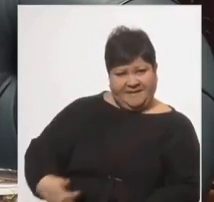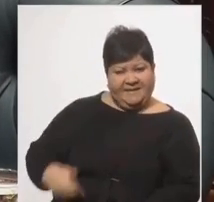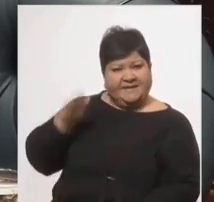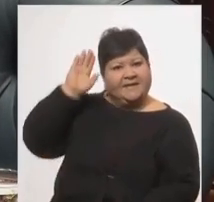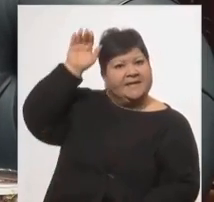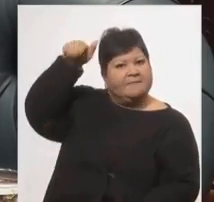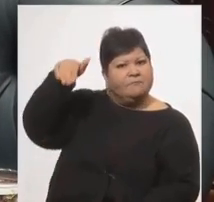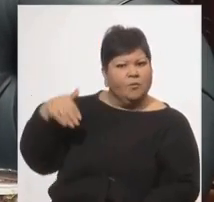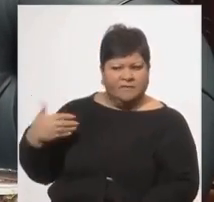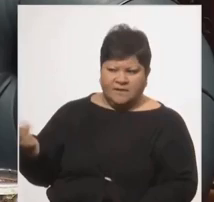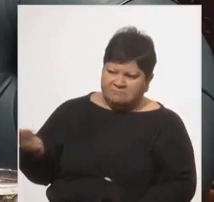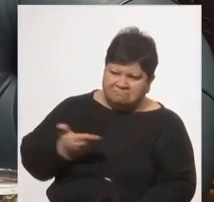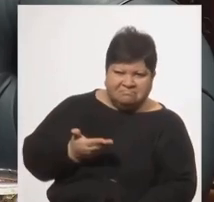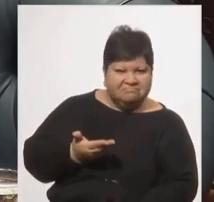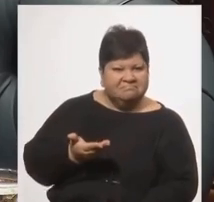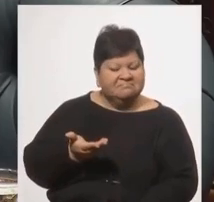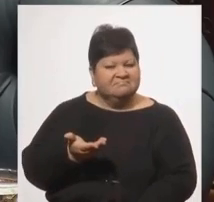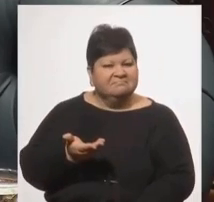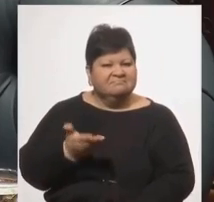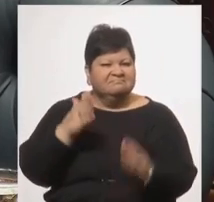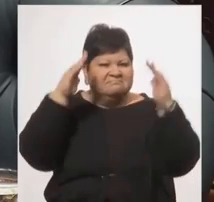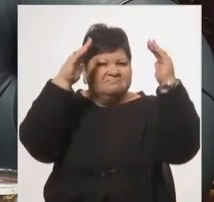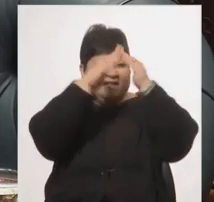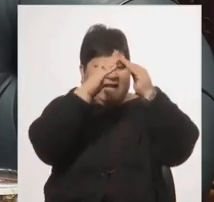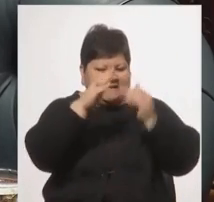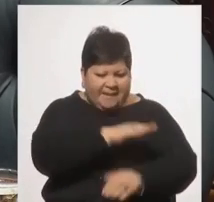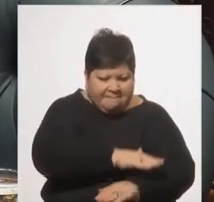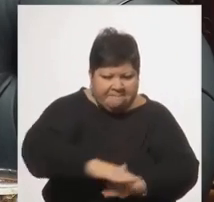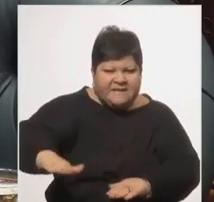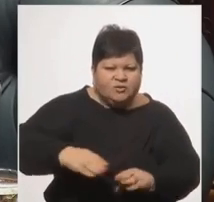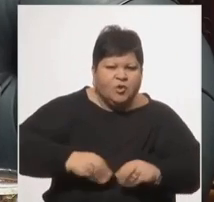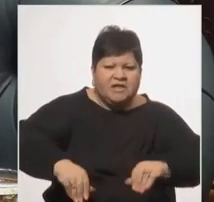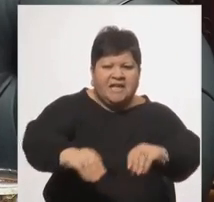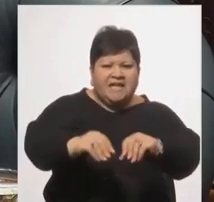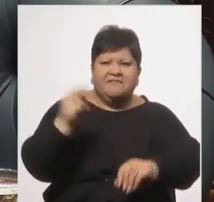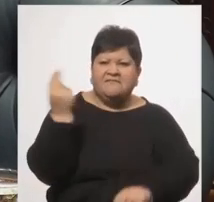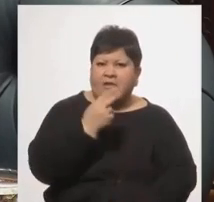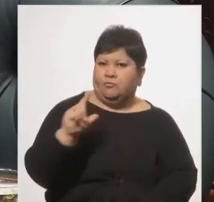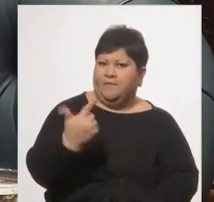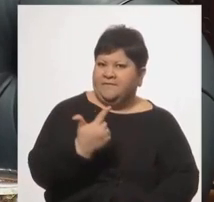pisaba su casa de piso de tierra y sin baño,